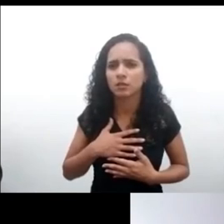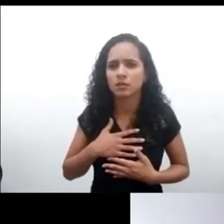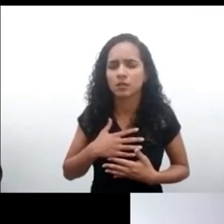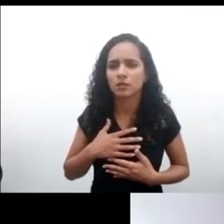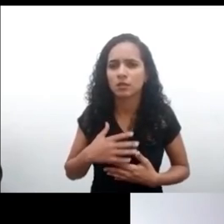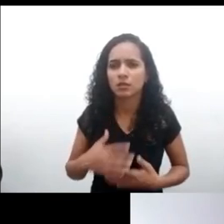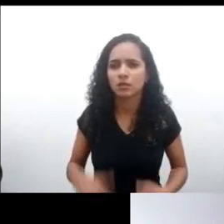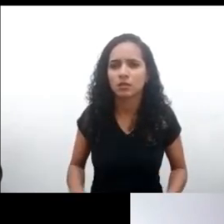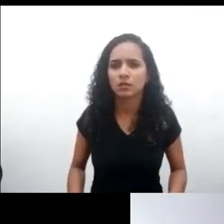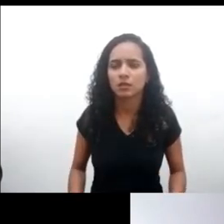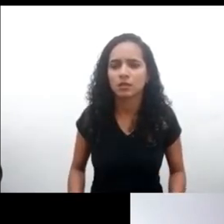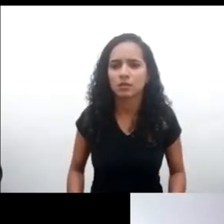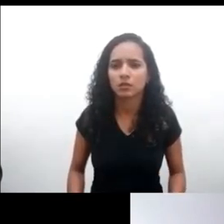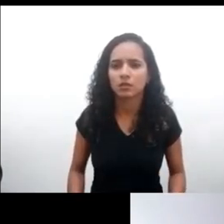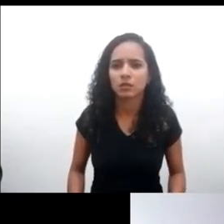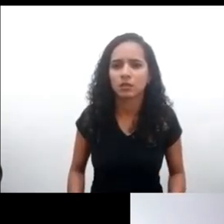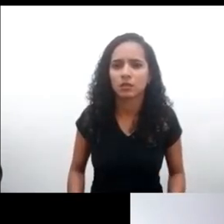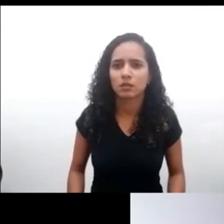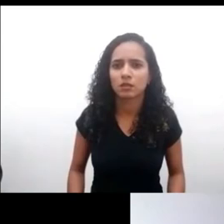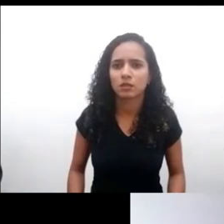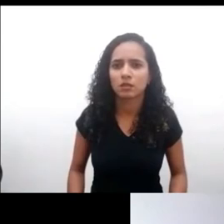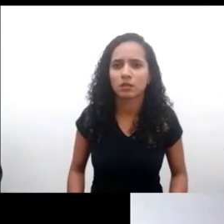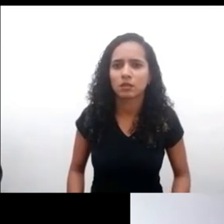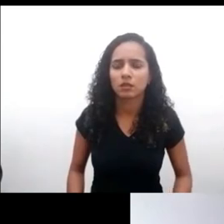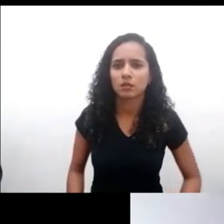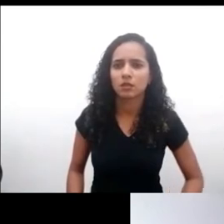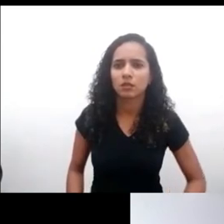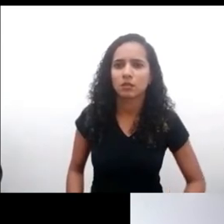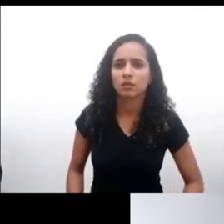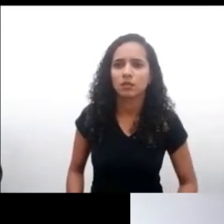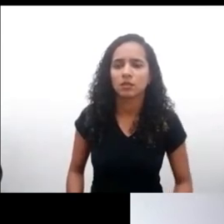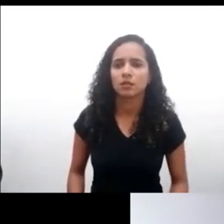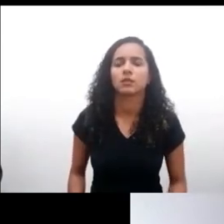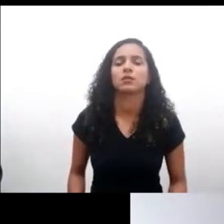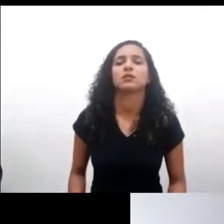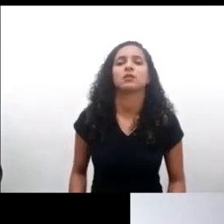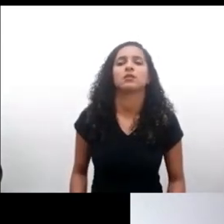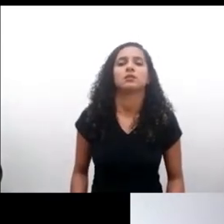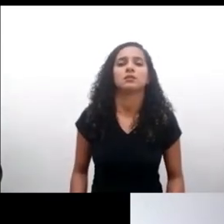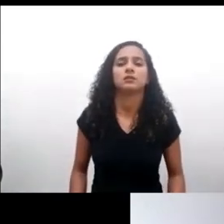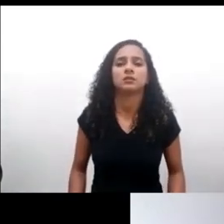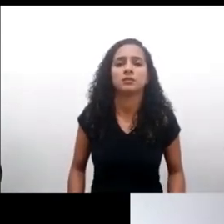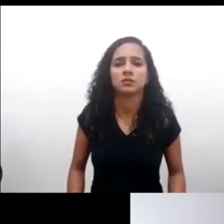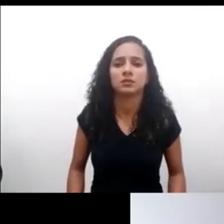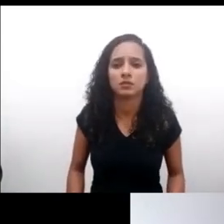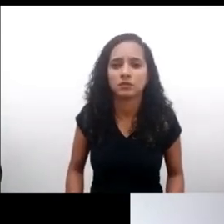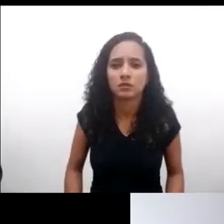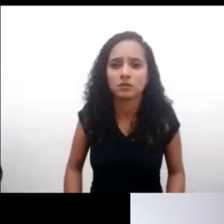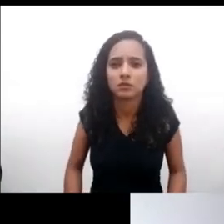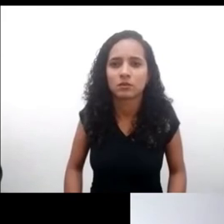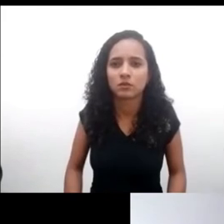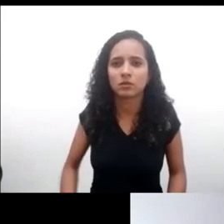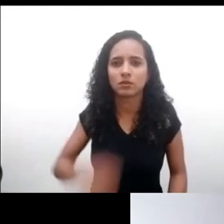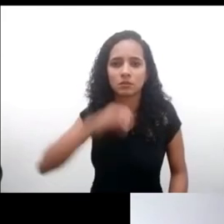tiene que abrir su micrófono. Sí, creo que había un desfase de internet por eso. Muchísimas